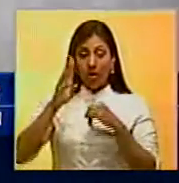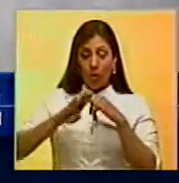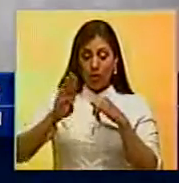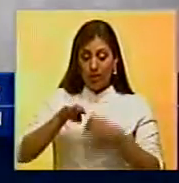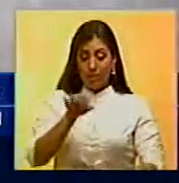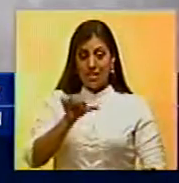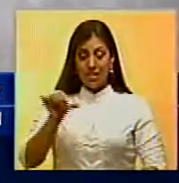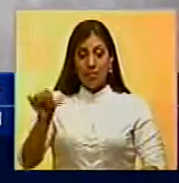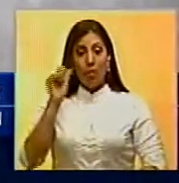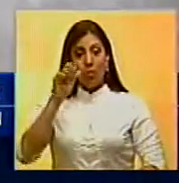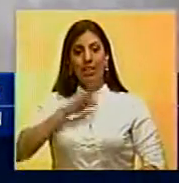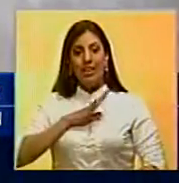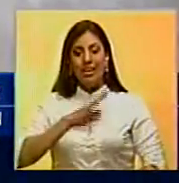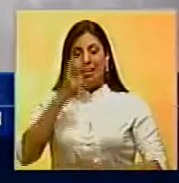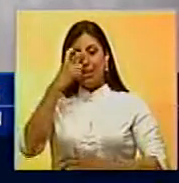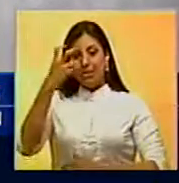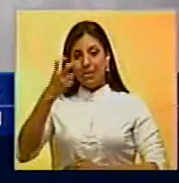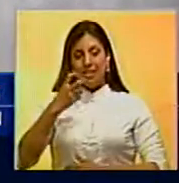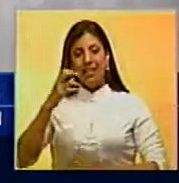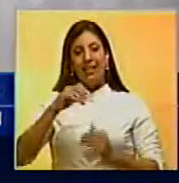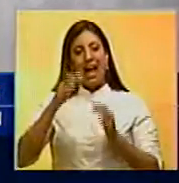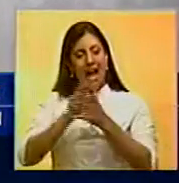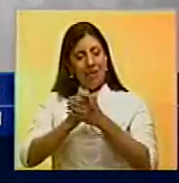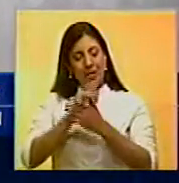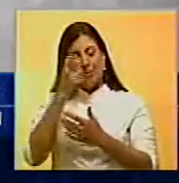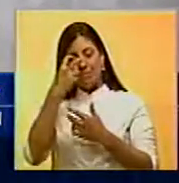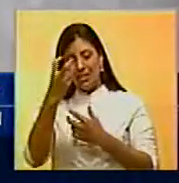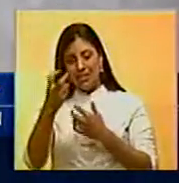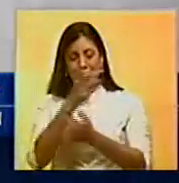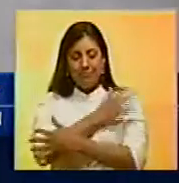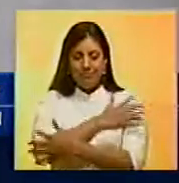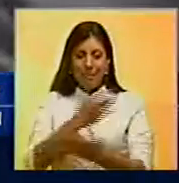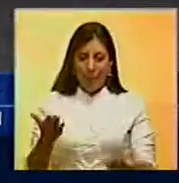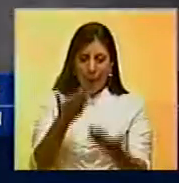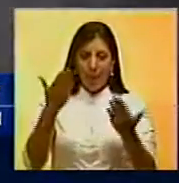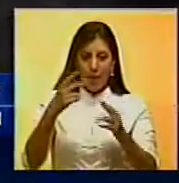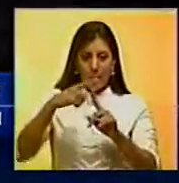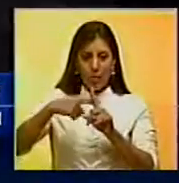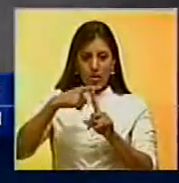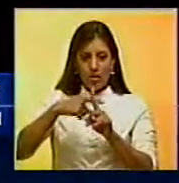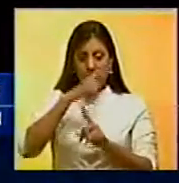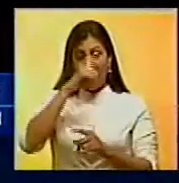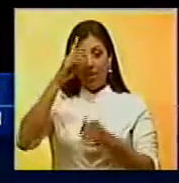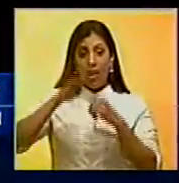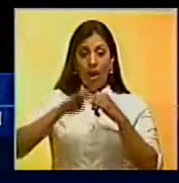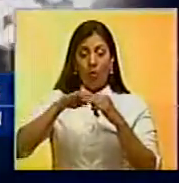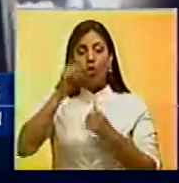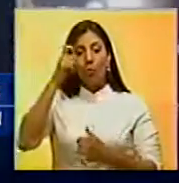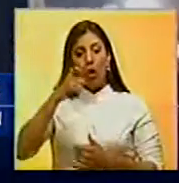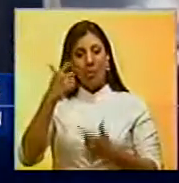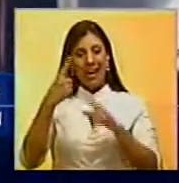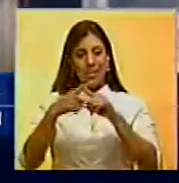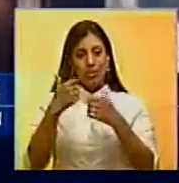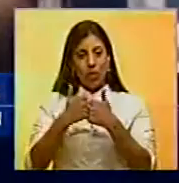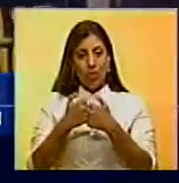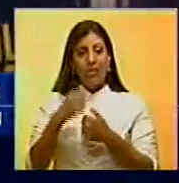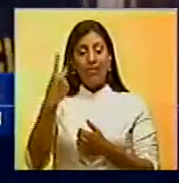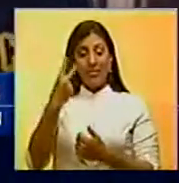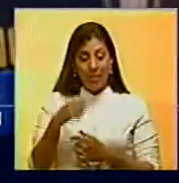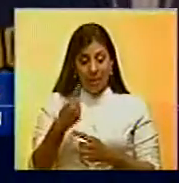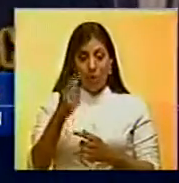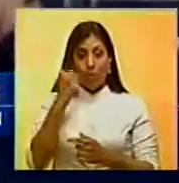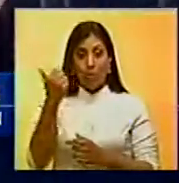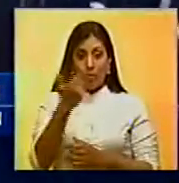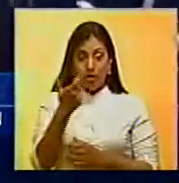últimas semanas Selena ha recibido la visita de grandes amigos que han querido darle ánimos. La última ha sido la de Justin. Después de que la actriz